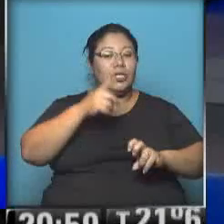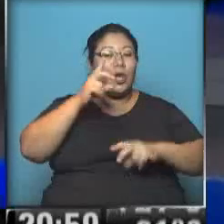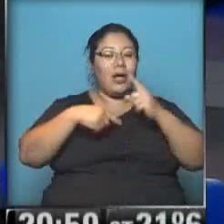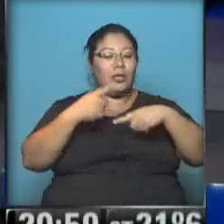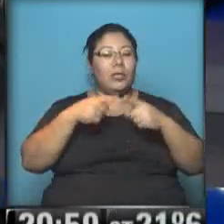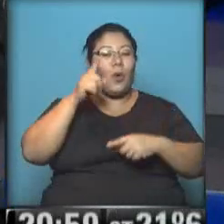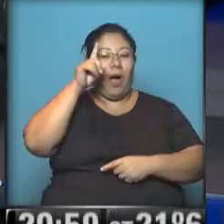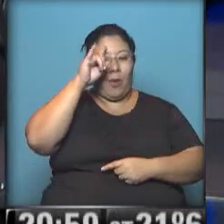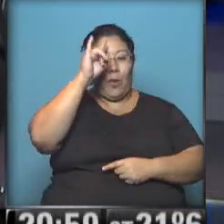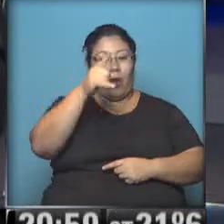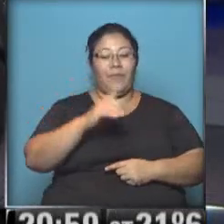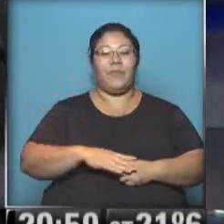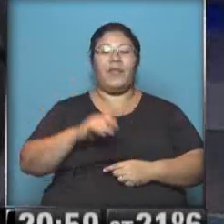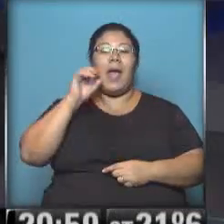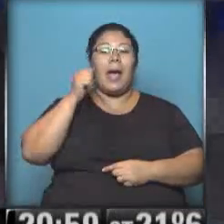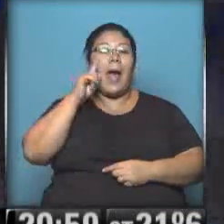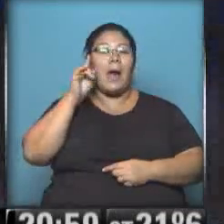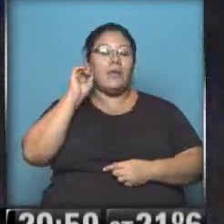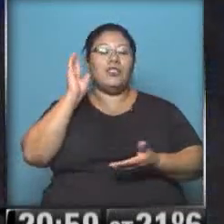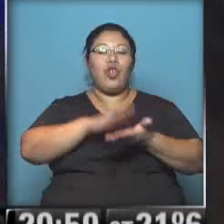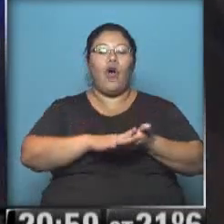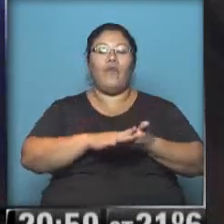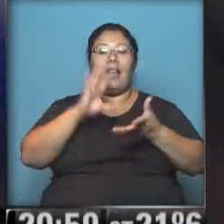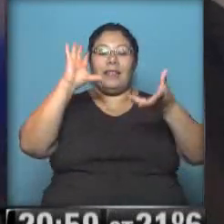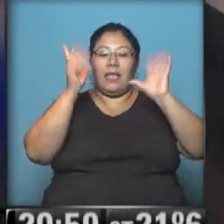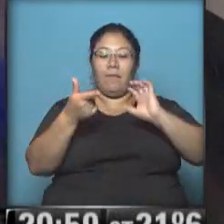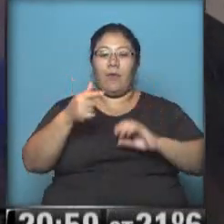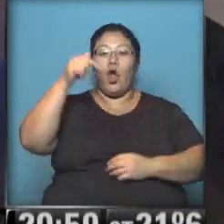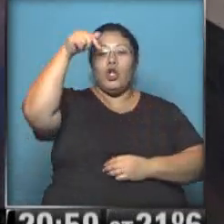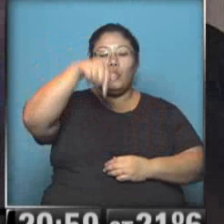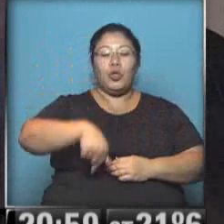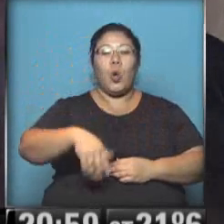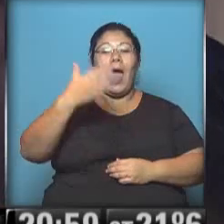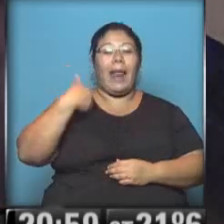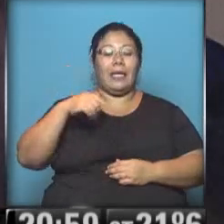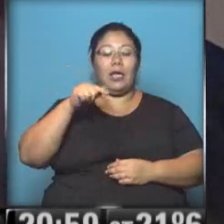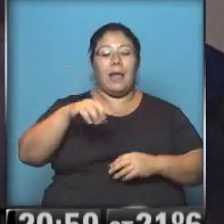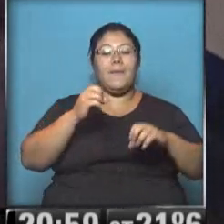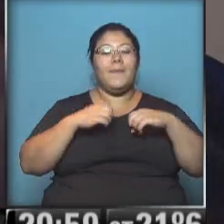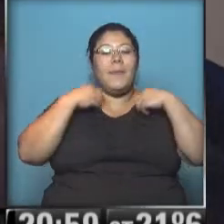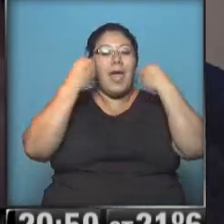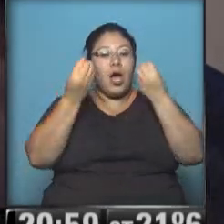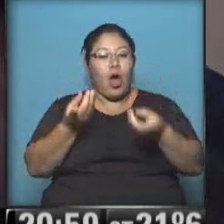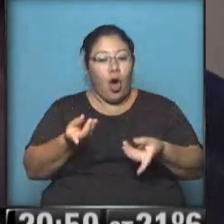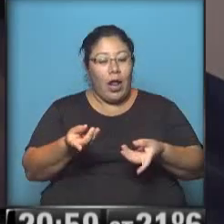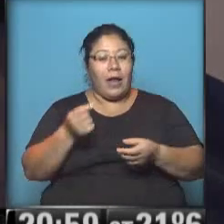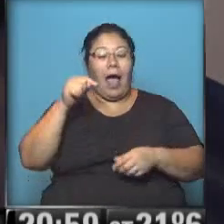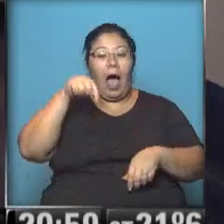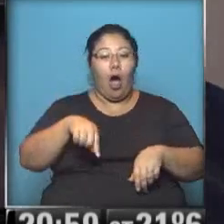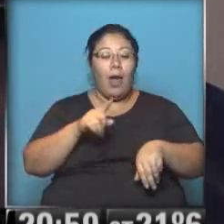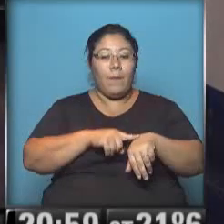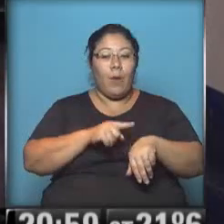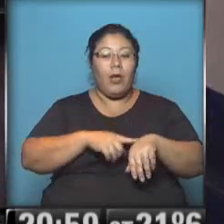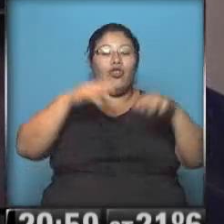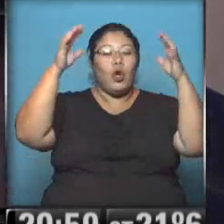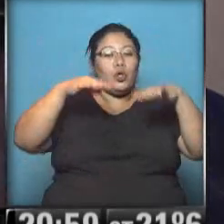Gabriela Andrietti, la información del tiempo. Y hablemos del sur argentino, allí mejoran las condiciones meteorológicas. En estos momentos se están registrando